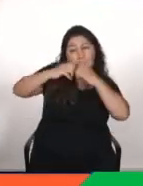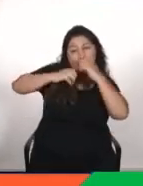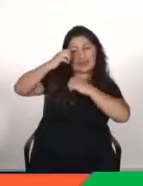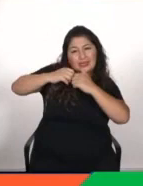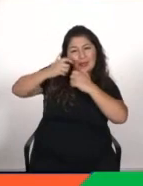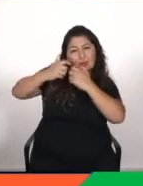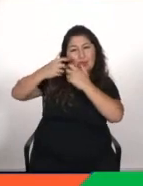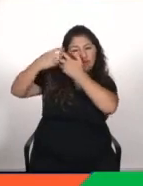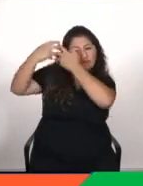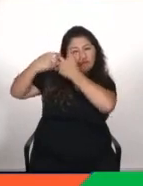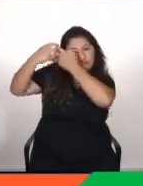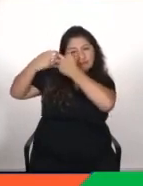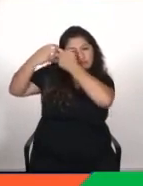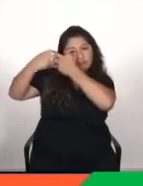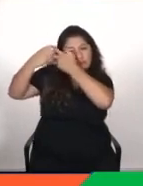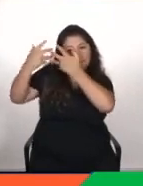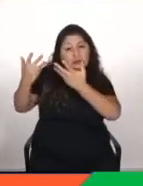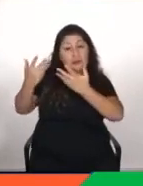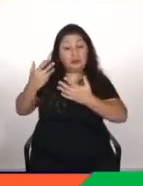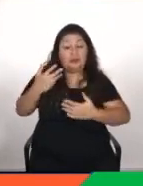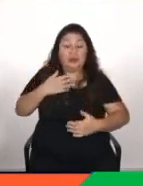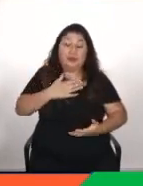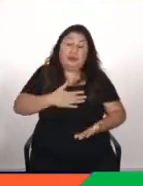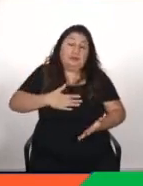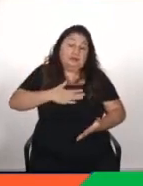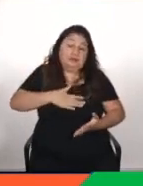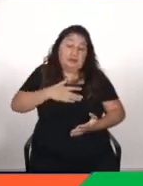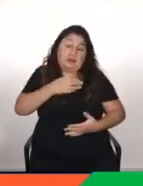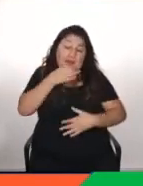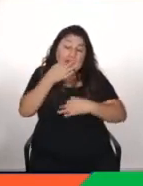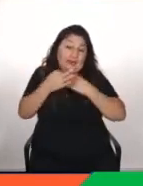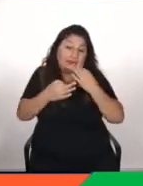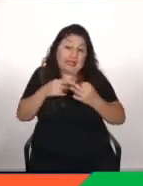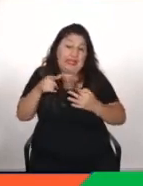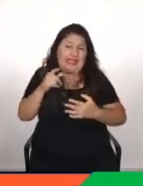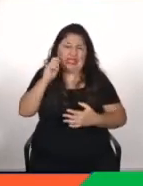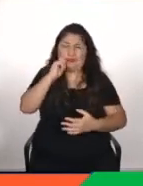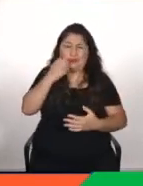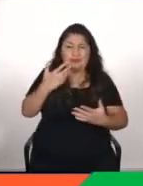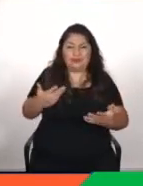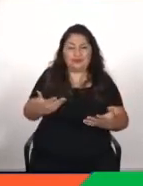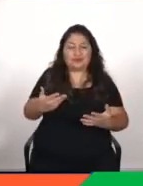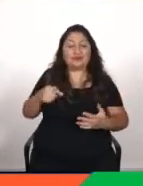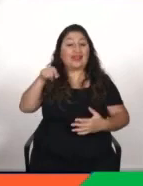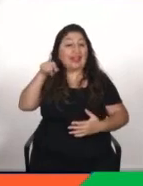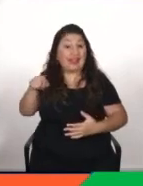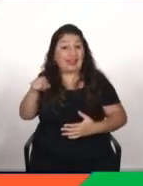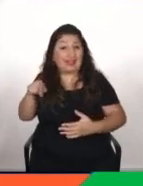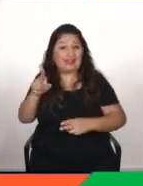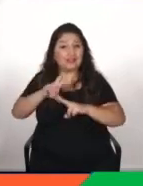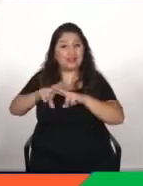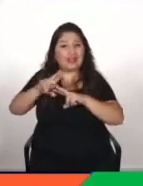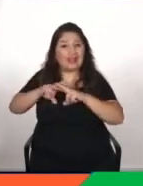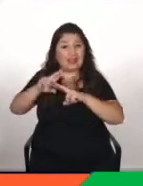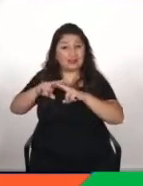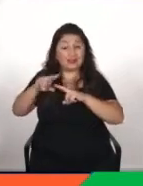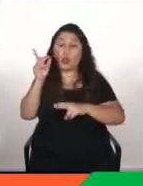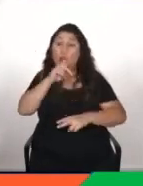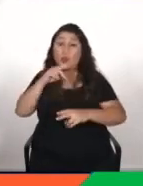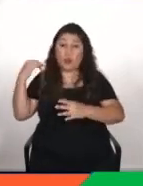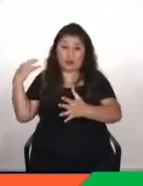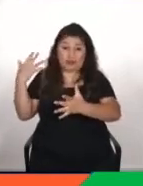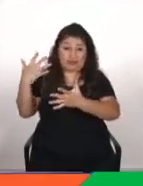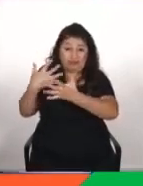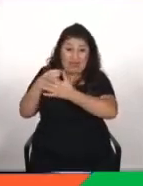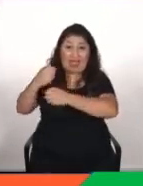va por ahí ahora si quieres hablamos de lo que es esto pero bueno, básicamente esto lo que ha hecho es que en la última década sobre todo haya